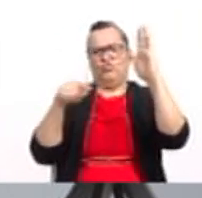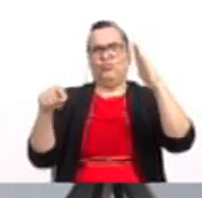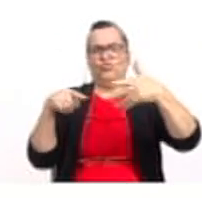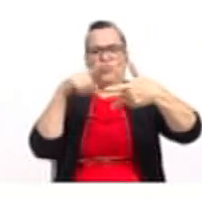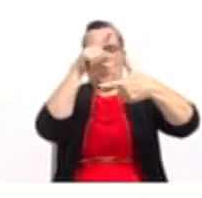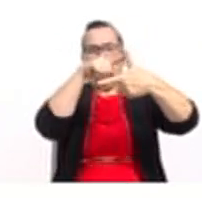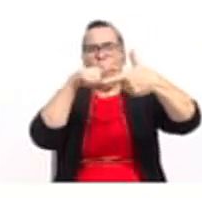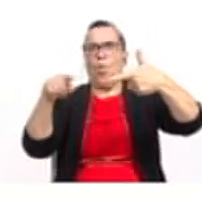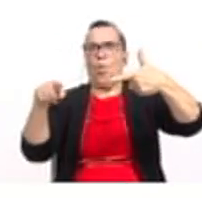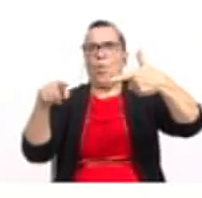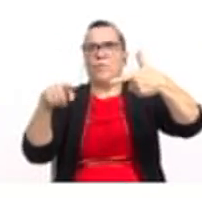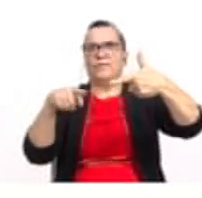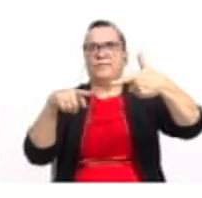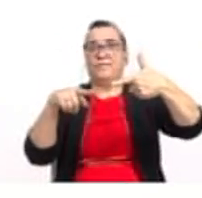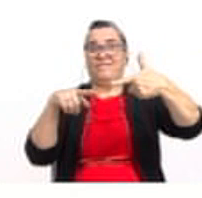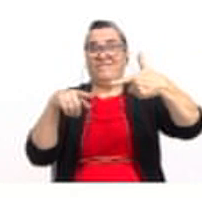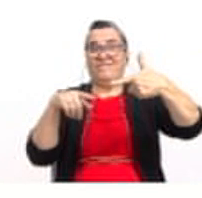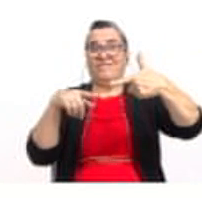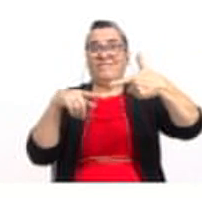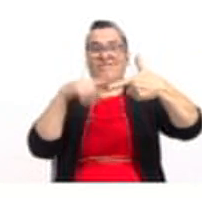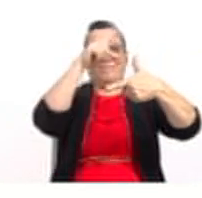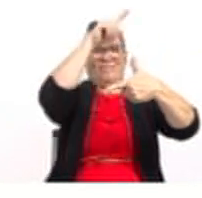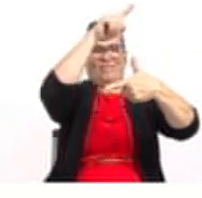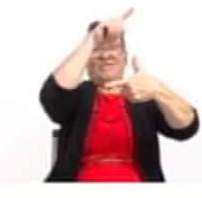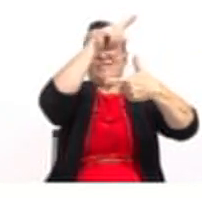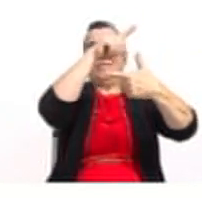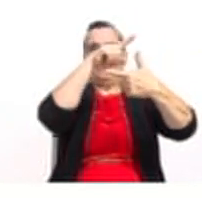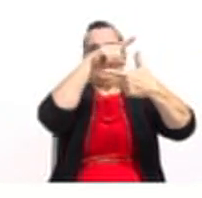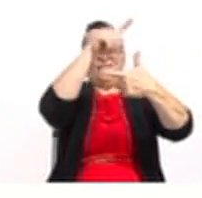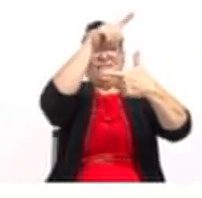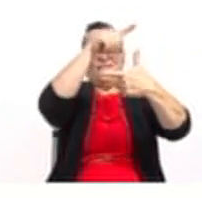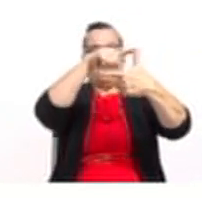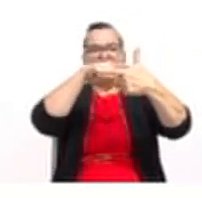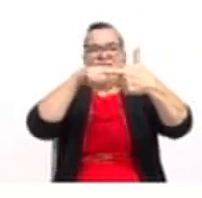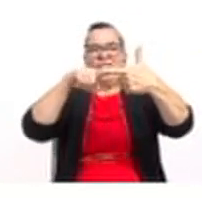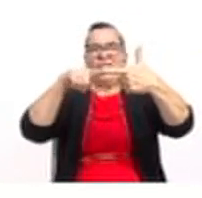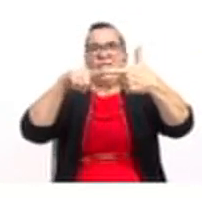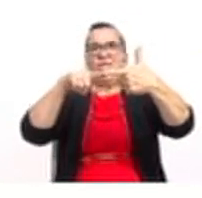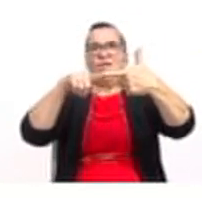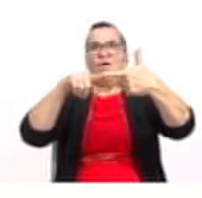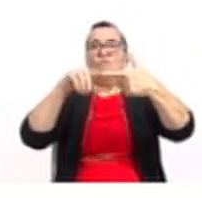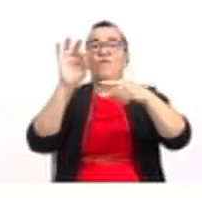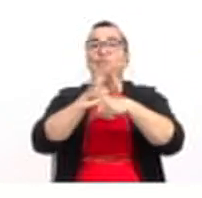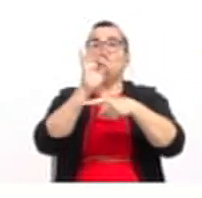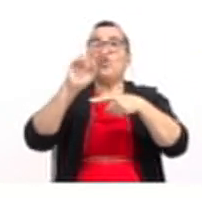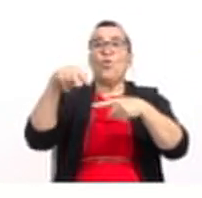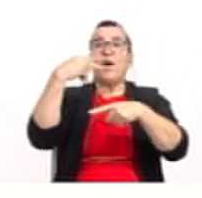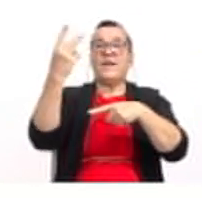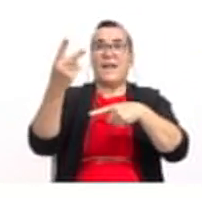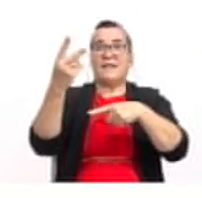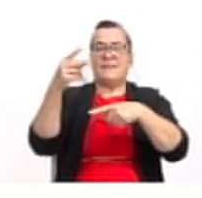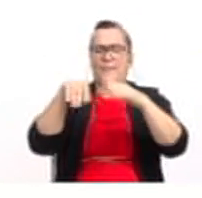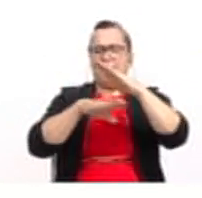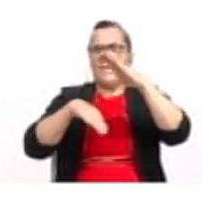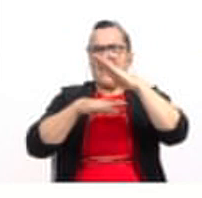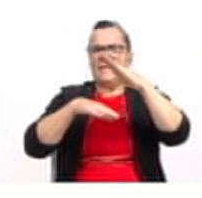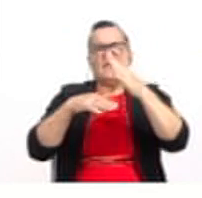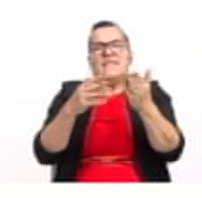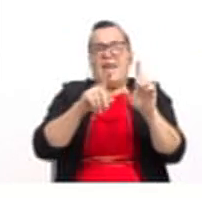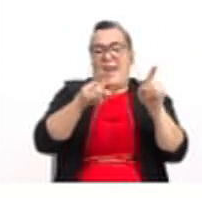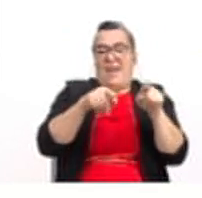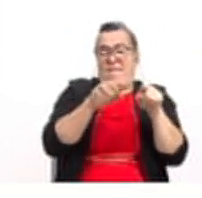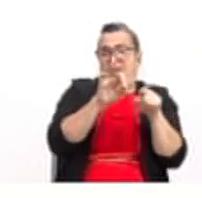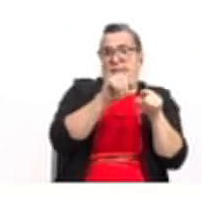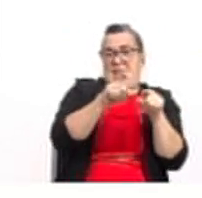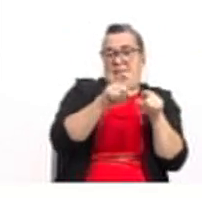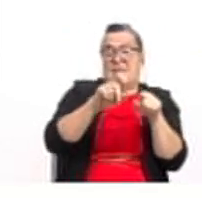en este momento, aquí tenemos la función cuadrática básica, f de x igual a x al cuadrado.